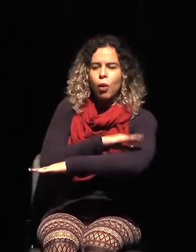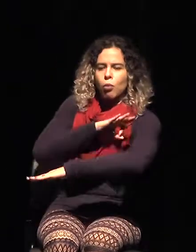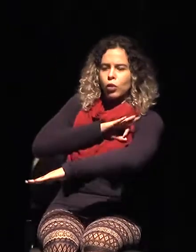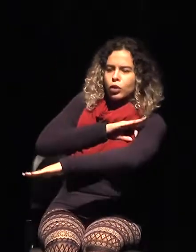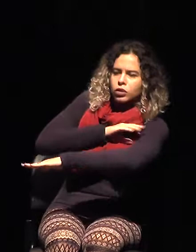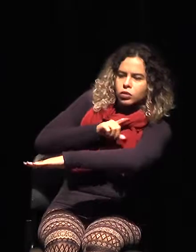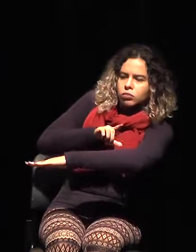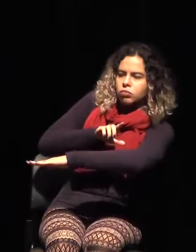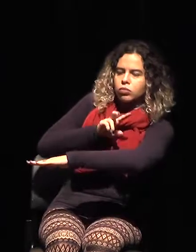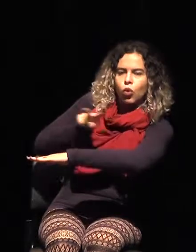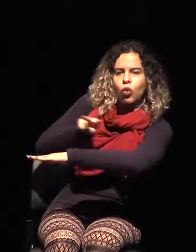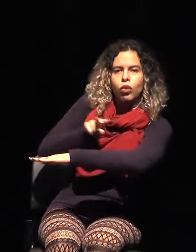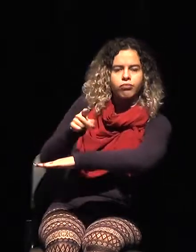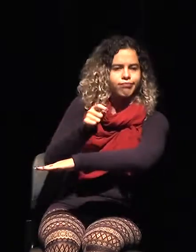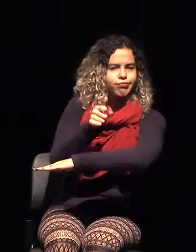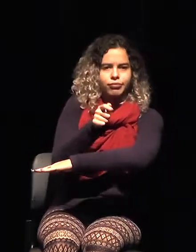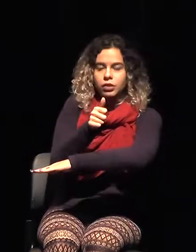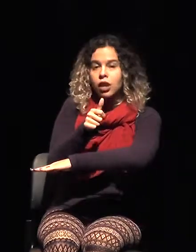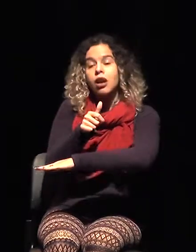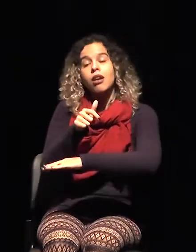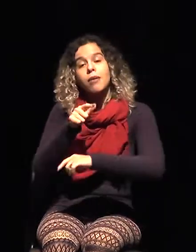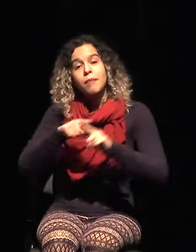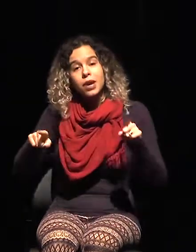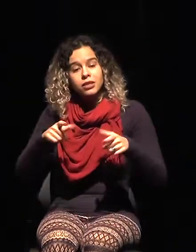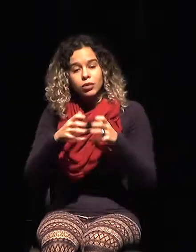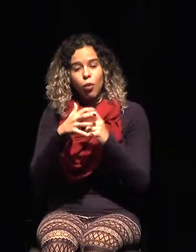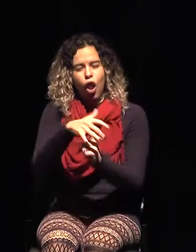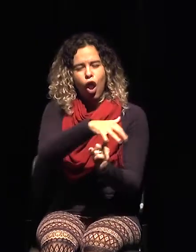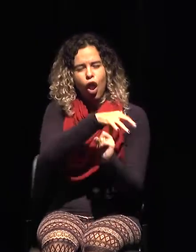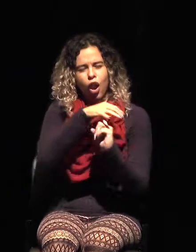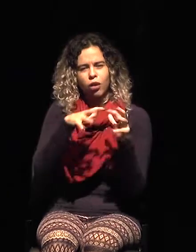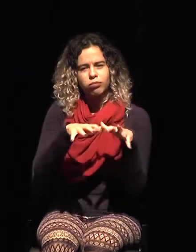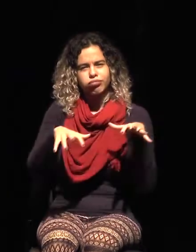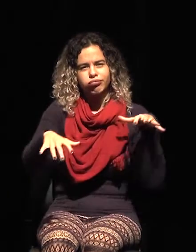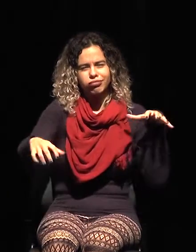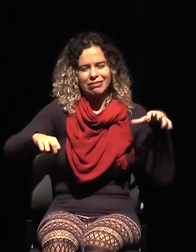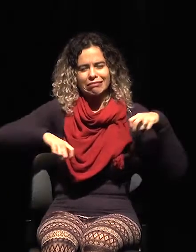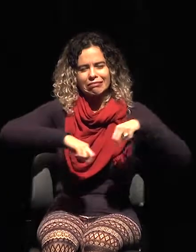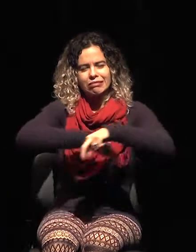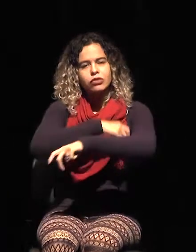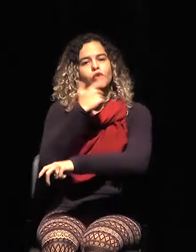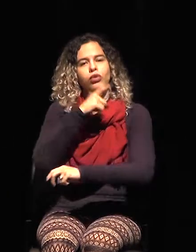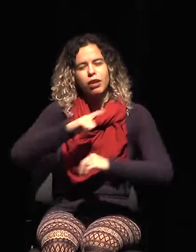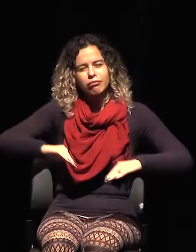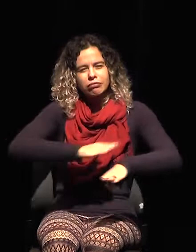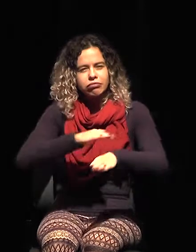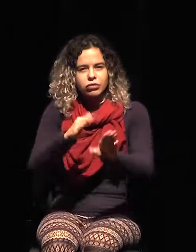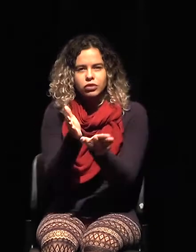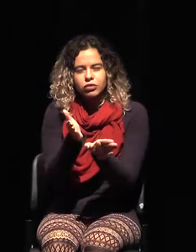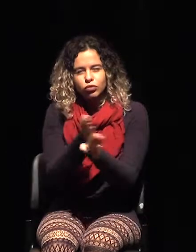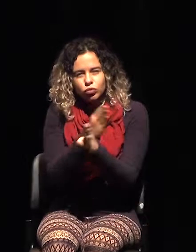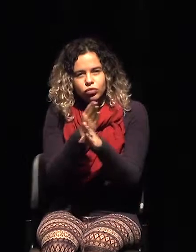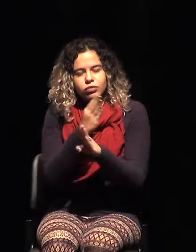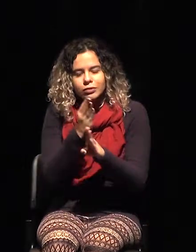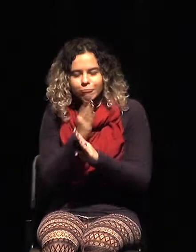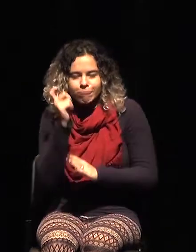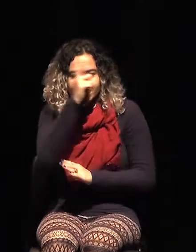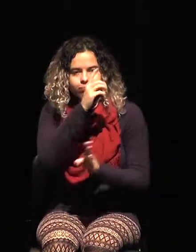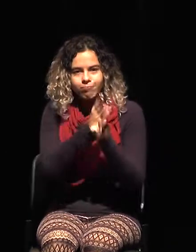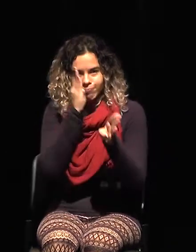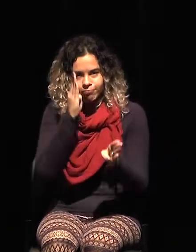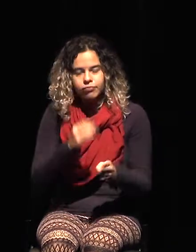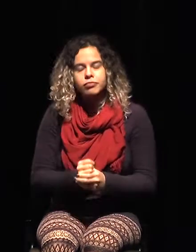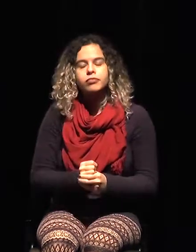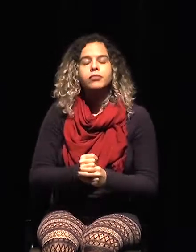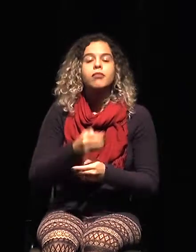Argentina y Uruguay, en la frontera con Uruguay. Una frontera con una